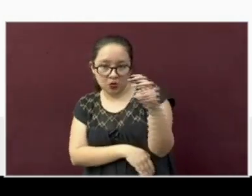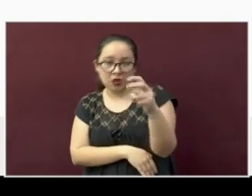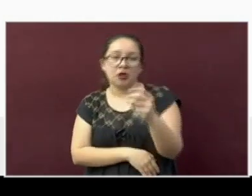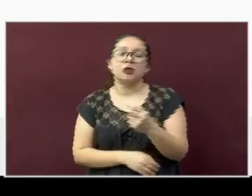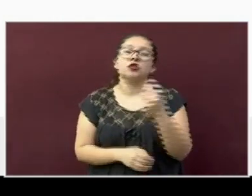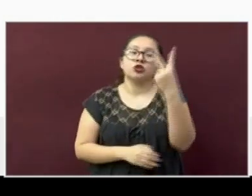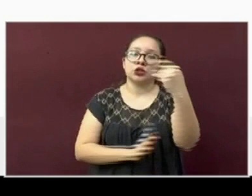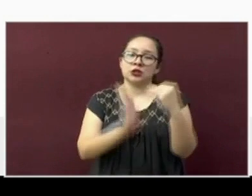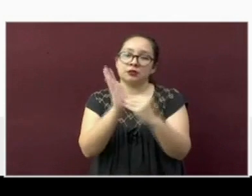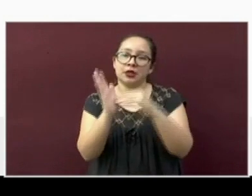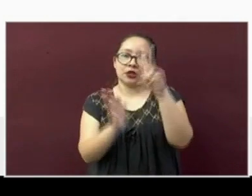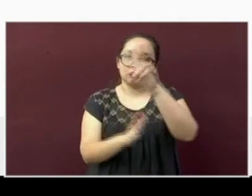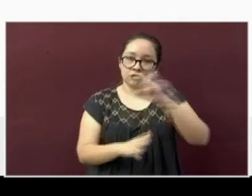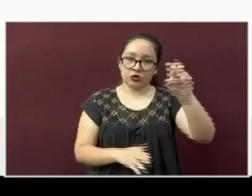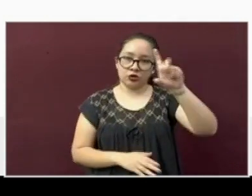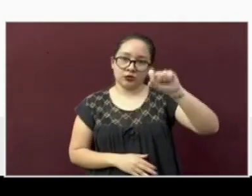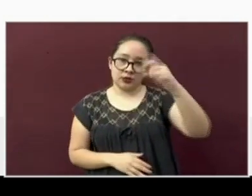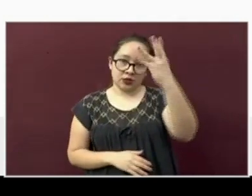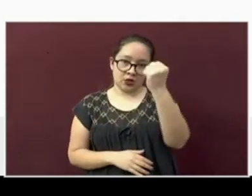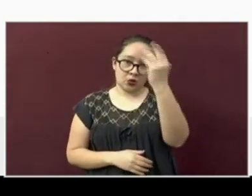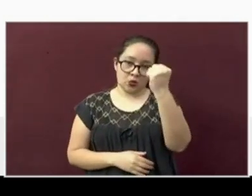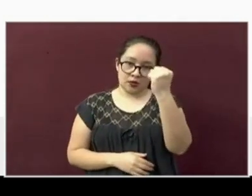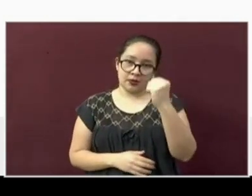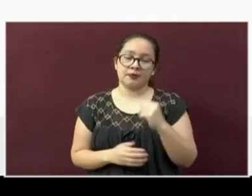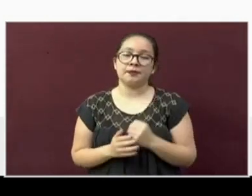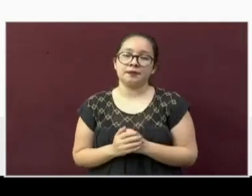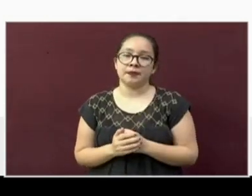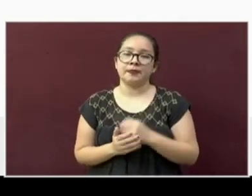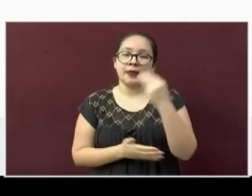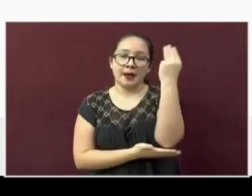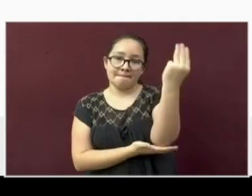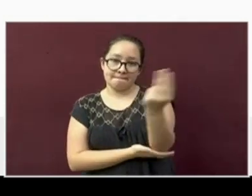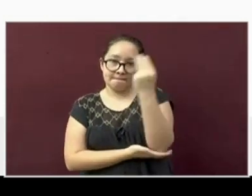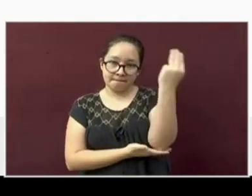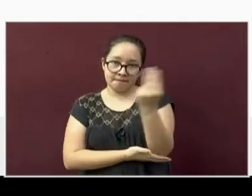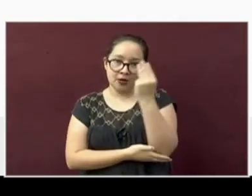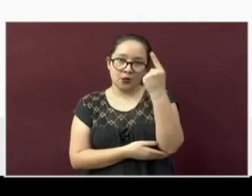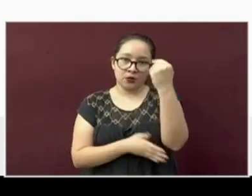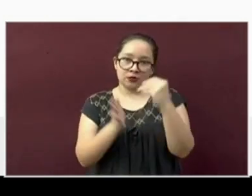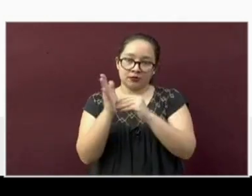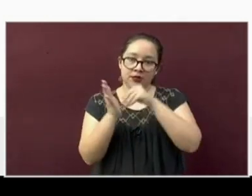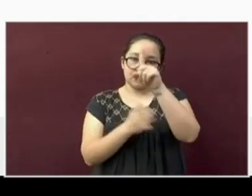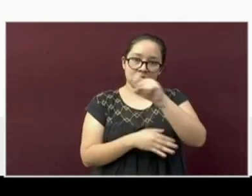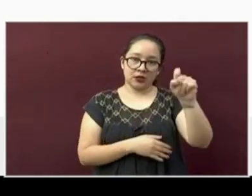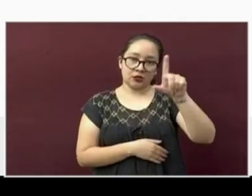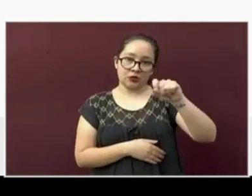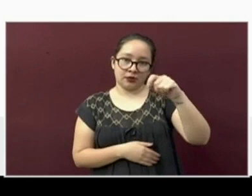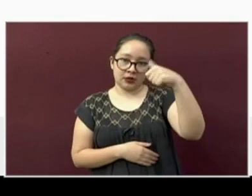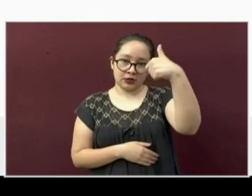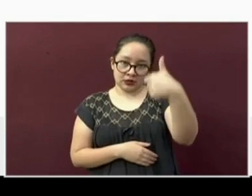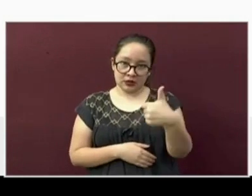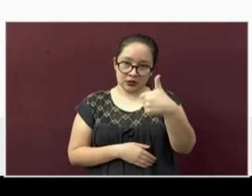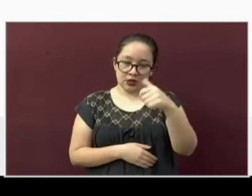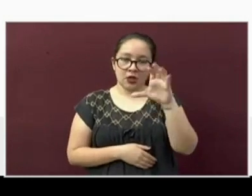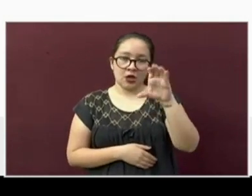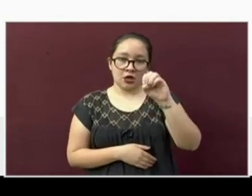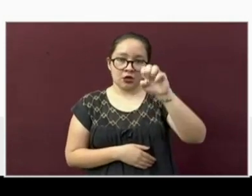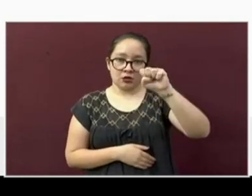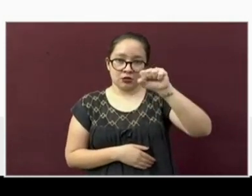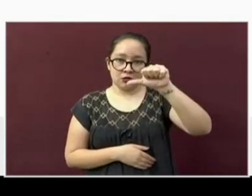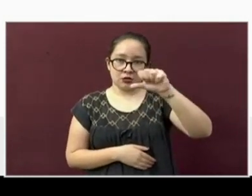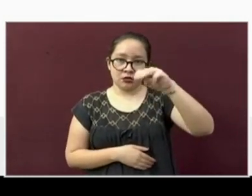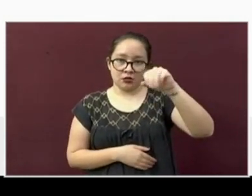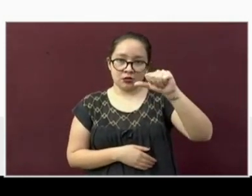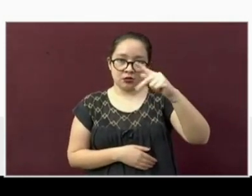presenta dos mil doscientos veintinueve casos. Minatitlán con mil ciento veintiséis. Cozama Loapan